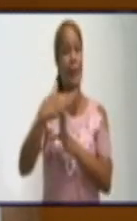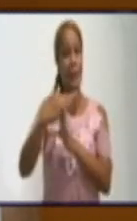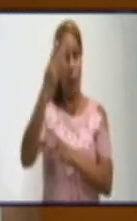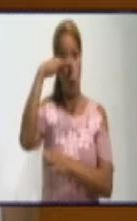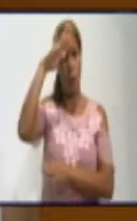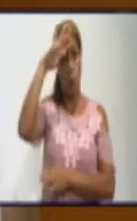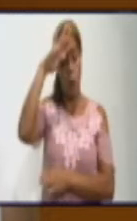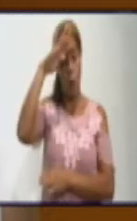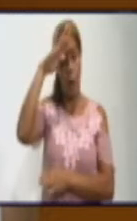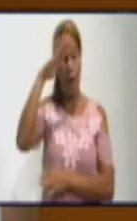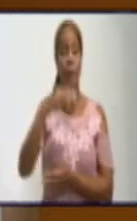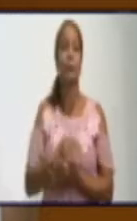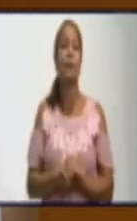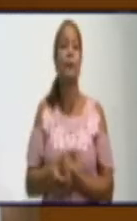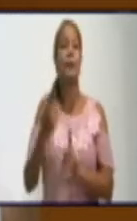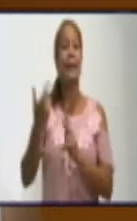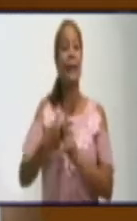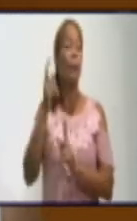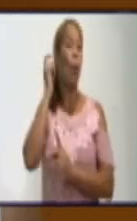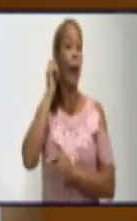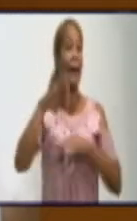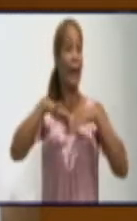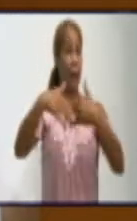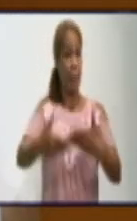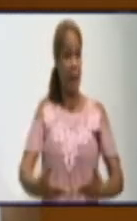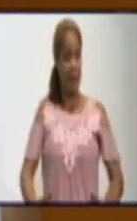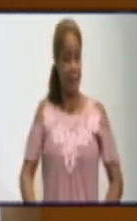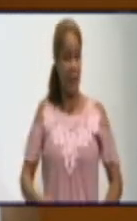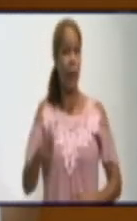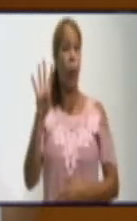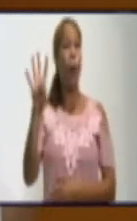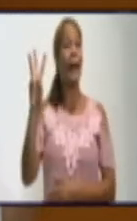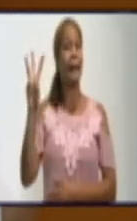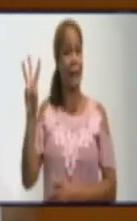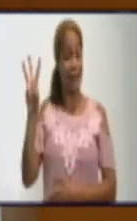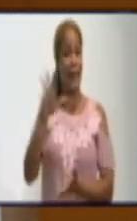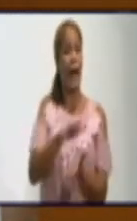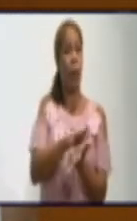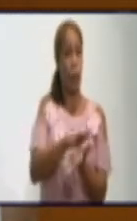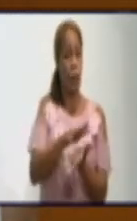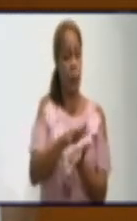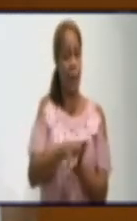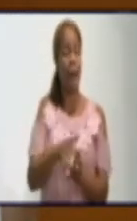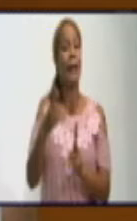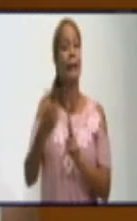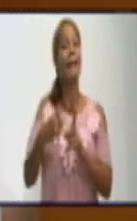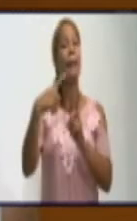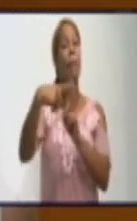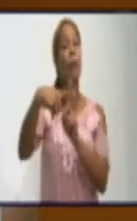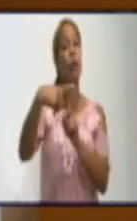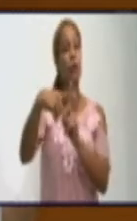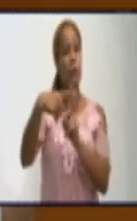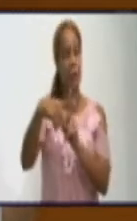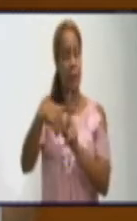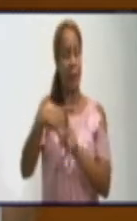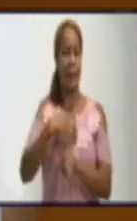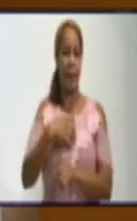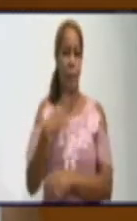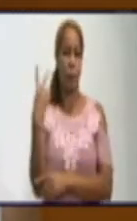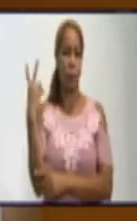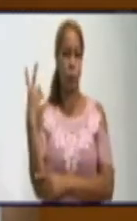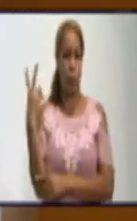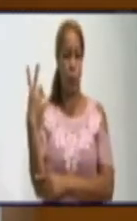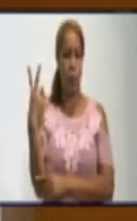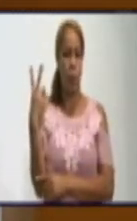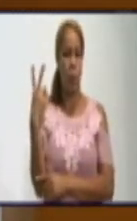gestantes tenemos 43 acumuladas hasta el momento. Y activas ingresadas tenemos 3. Se